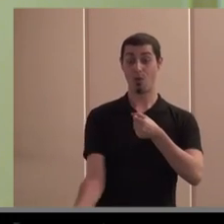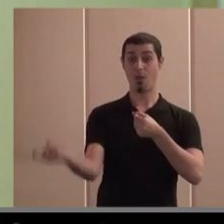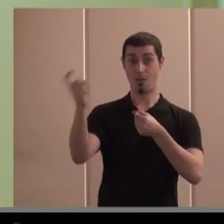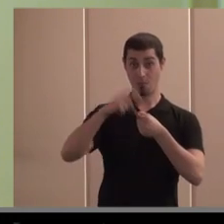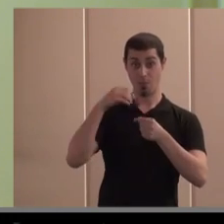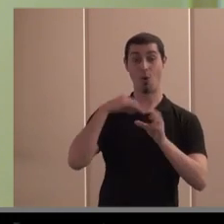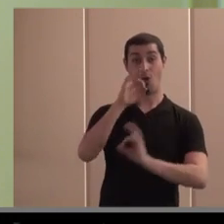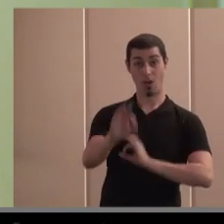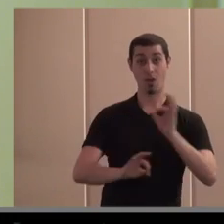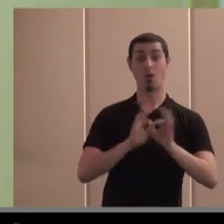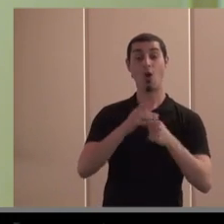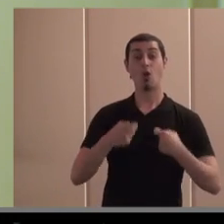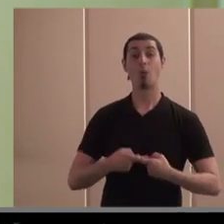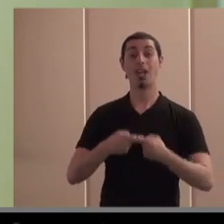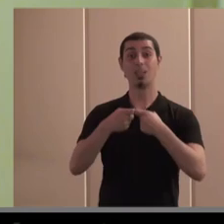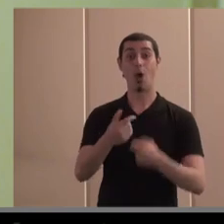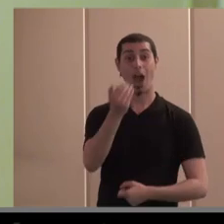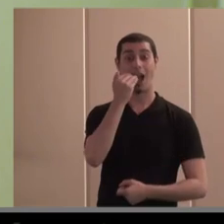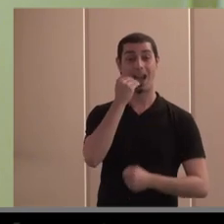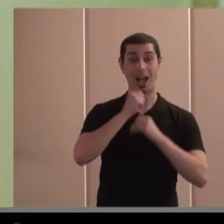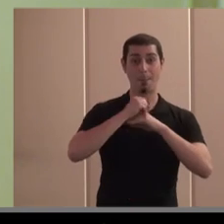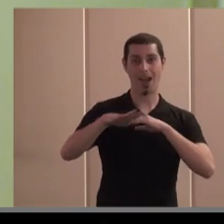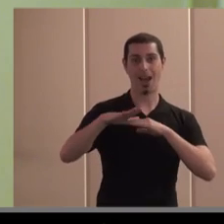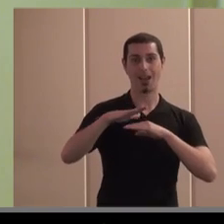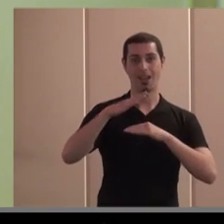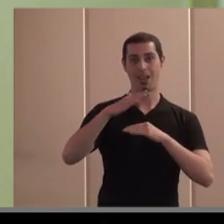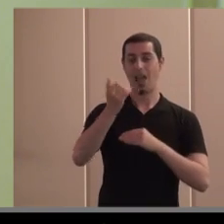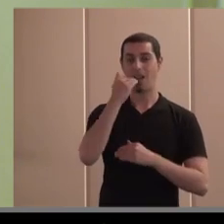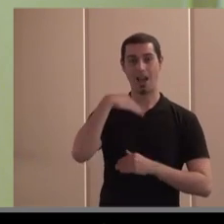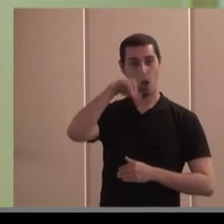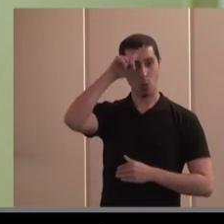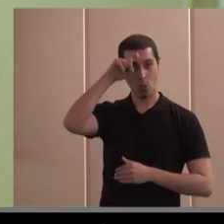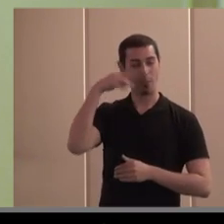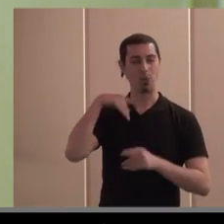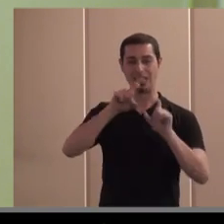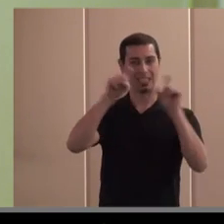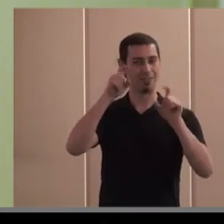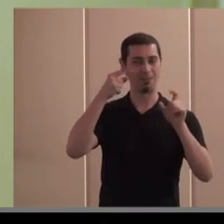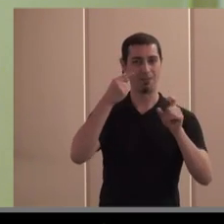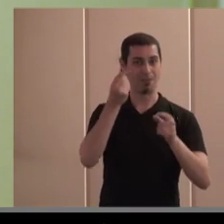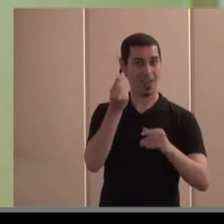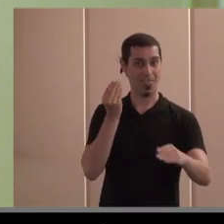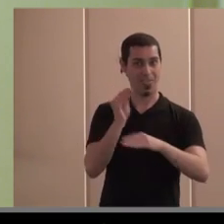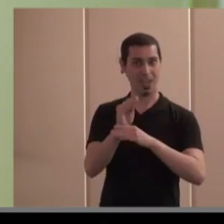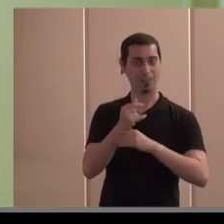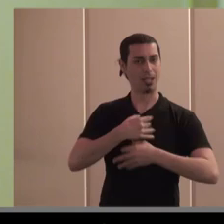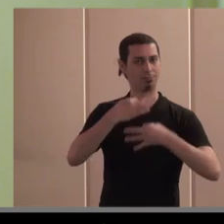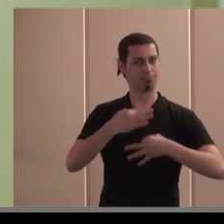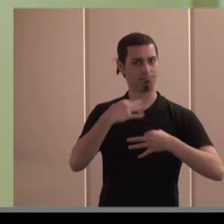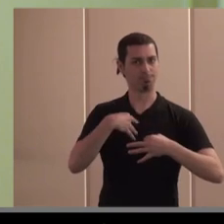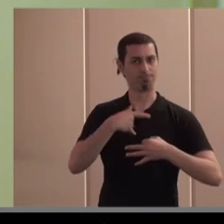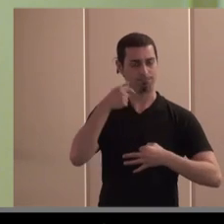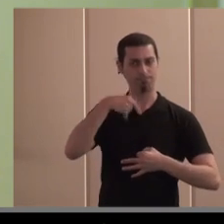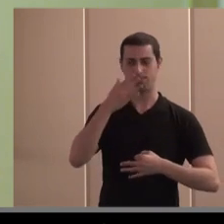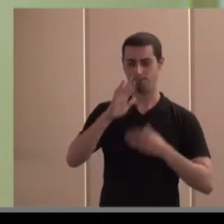incorporado a la organización es el grupo cooperativo Cajamar Caja Rural que es una de las entidades financieras sólidas reconocidas en